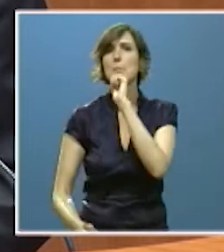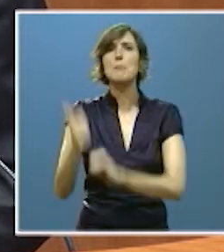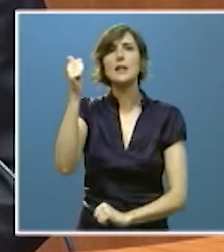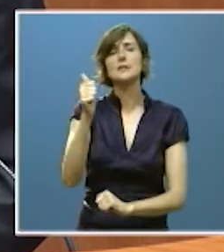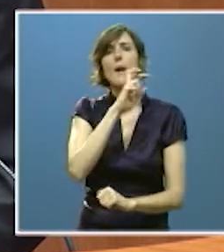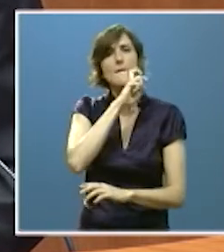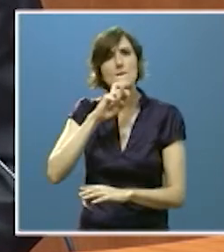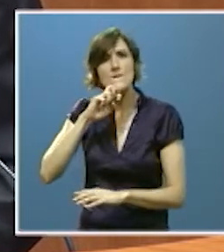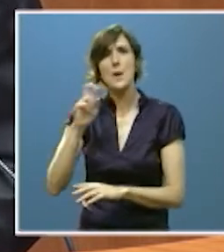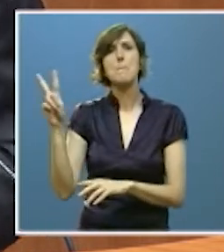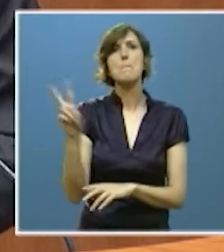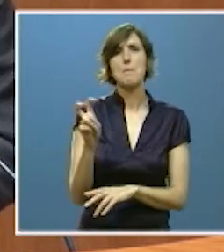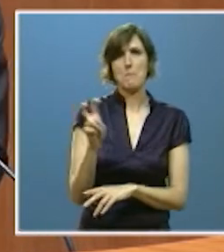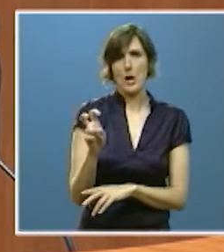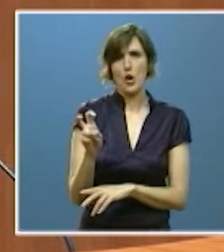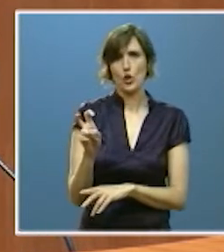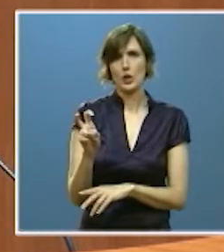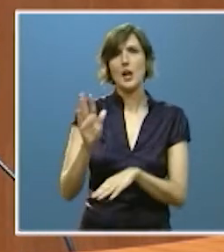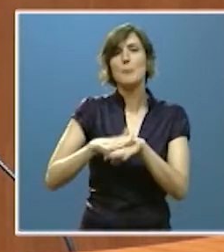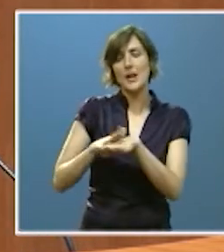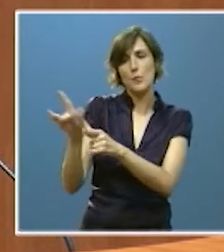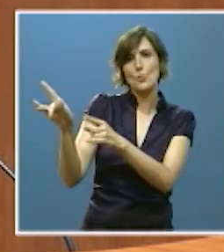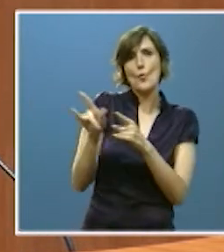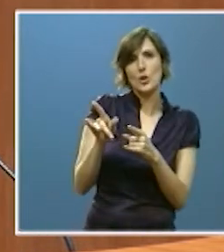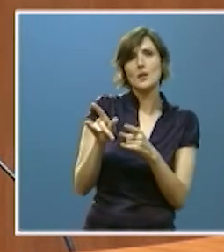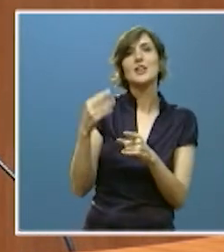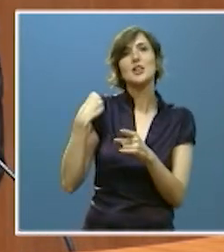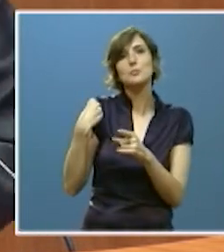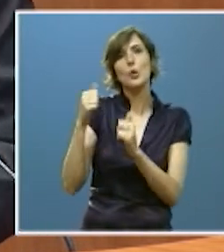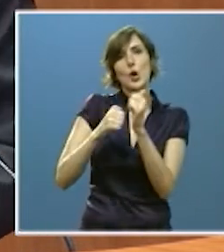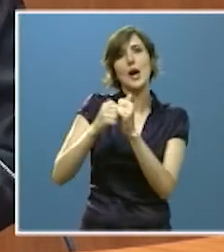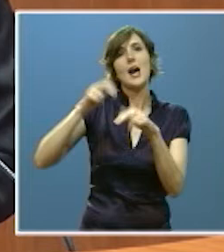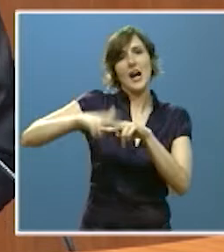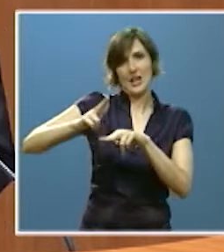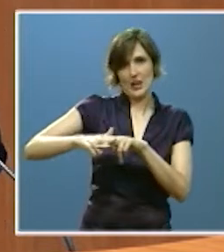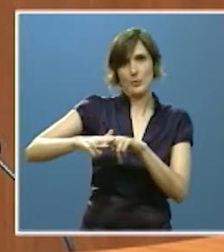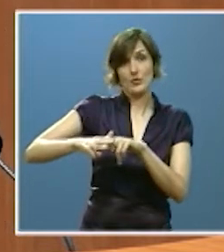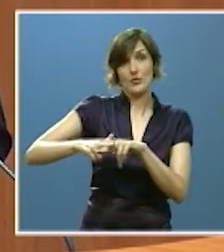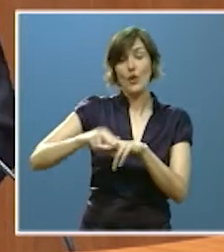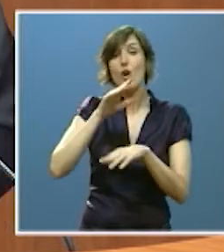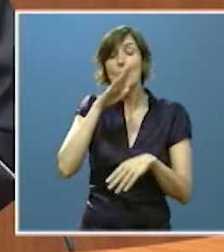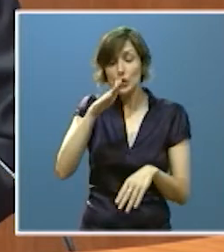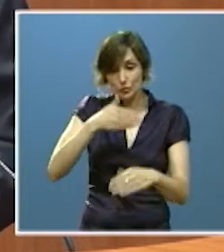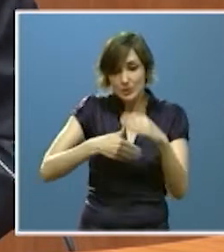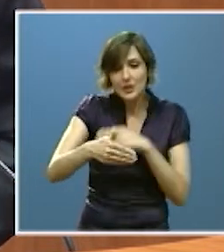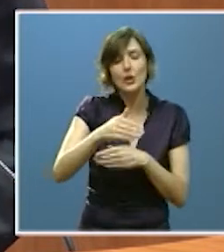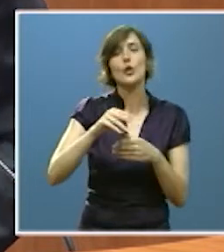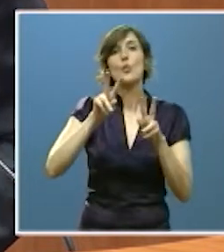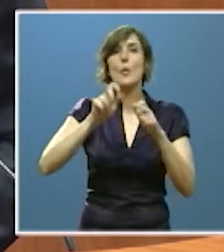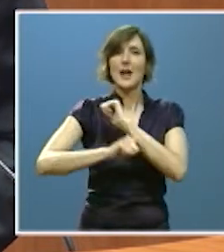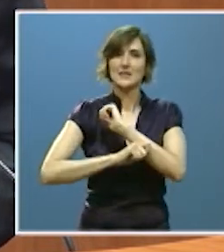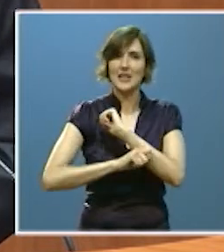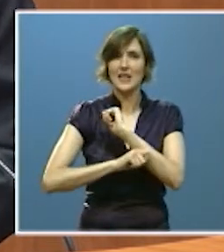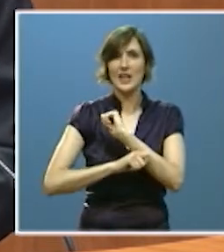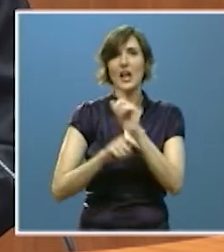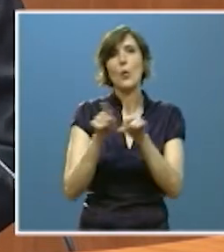en eso tan importante que es la captación de carbono. Por eso, la nueva Estrategia de Eficiencia Energética que hemos